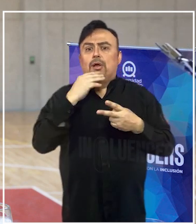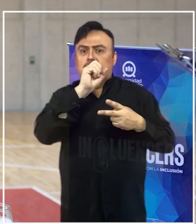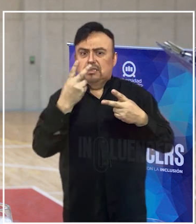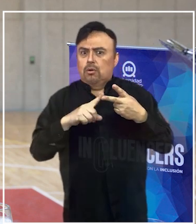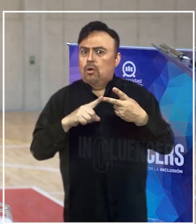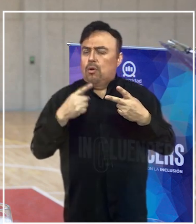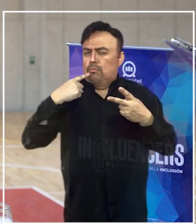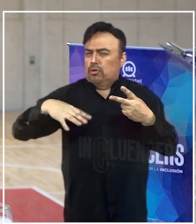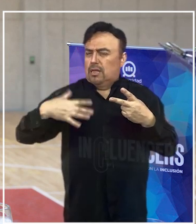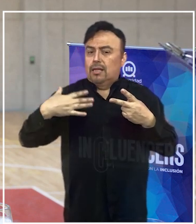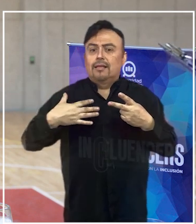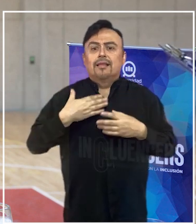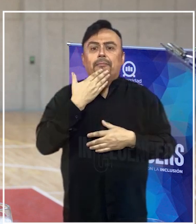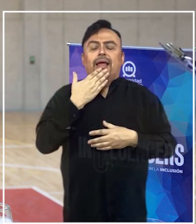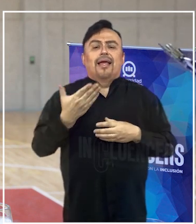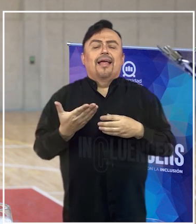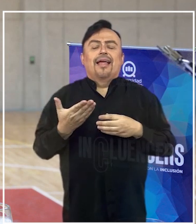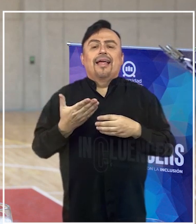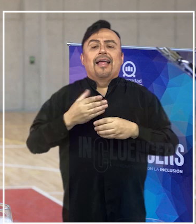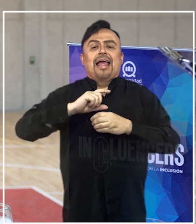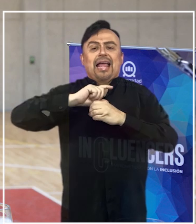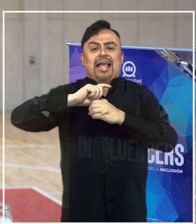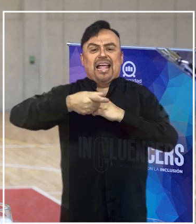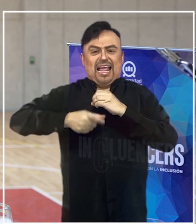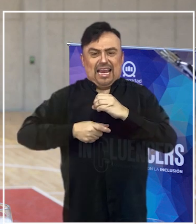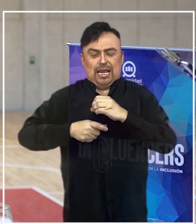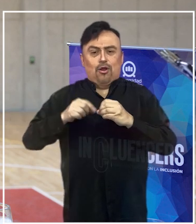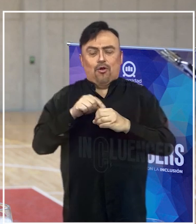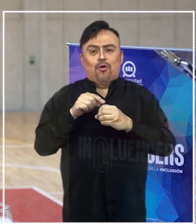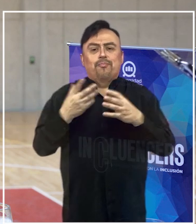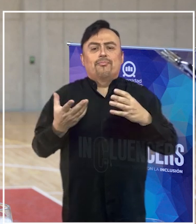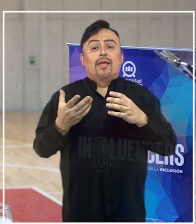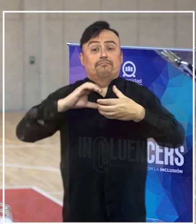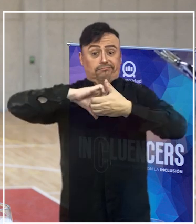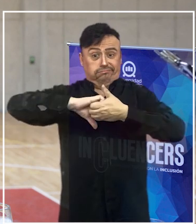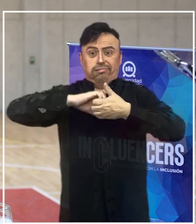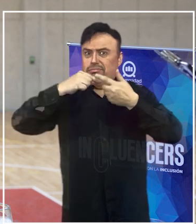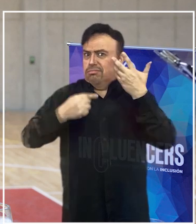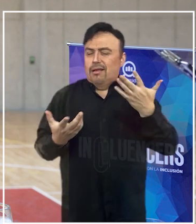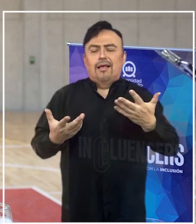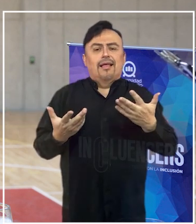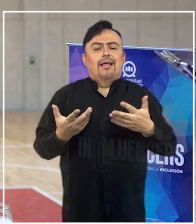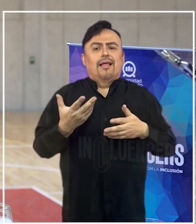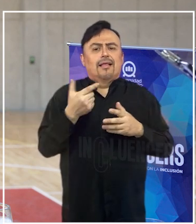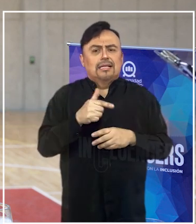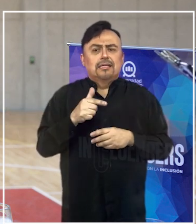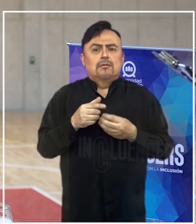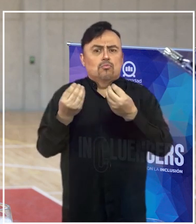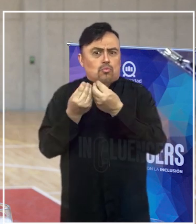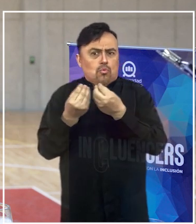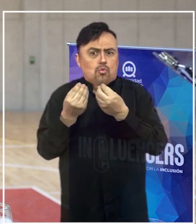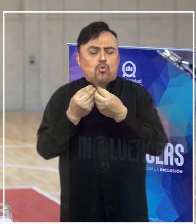relevantes en términos de género. Por ejemplo, en que nuestras delegaciones han tenido un alto número de niñas,